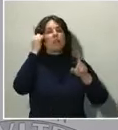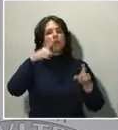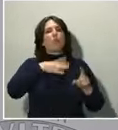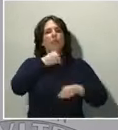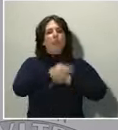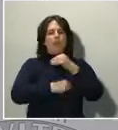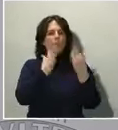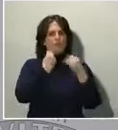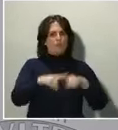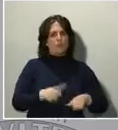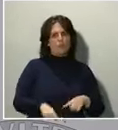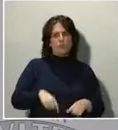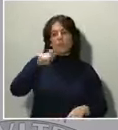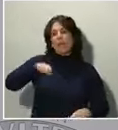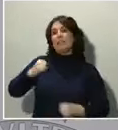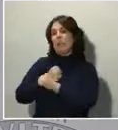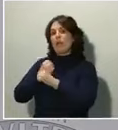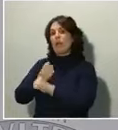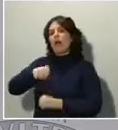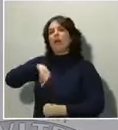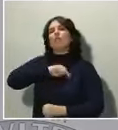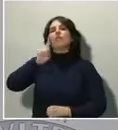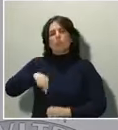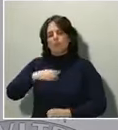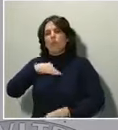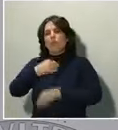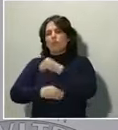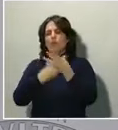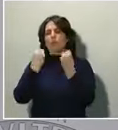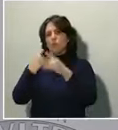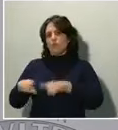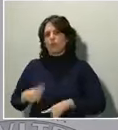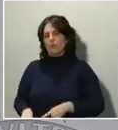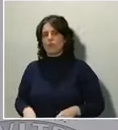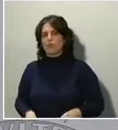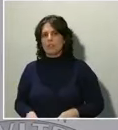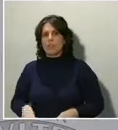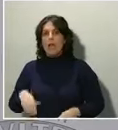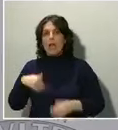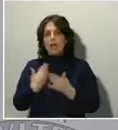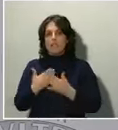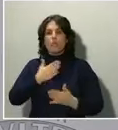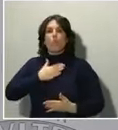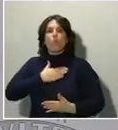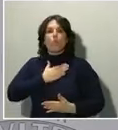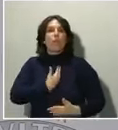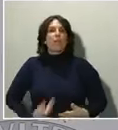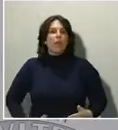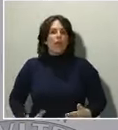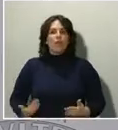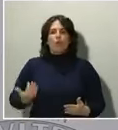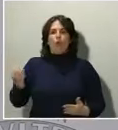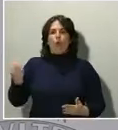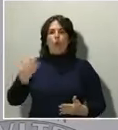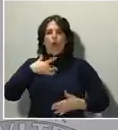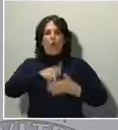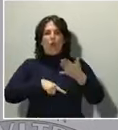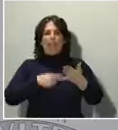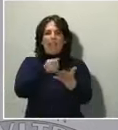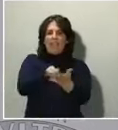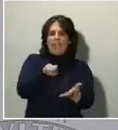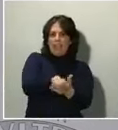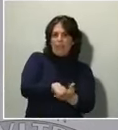podemos hacer muchas cosas. Los propietarios también pueden hacer muchas cosas. Los inquilinos también de esas propiedades pueden hacer muchas cosas.